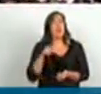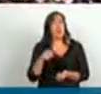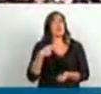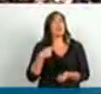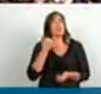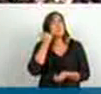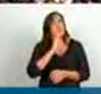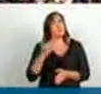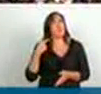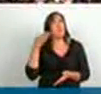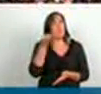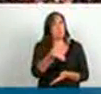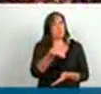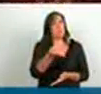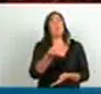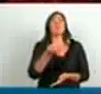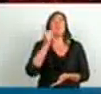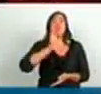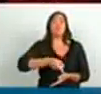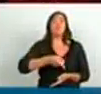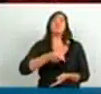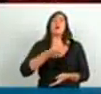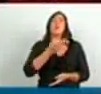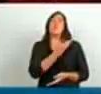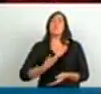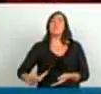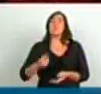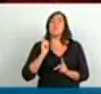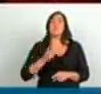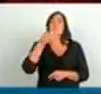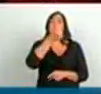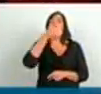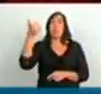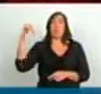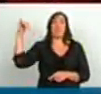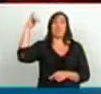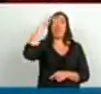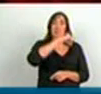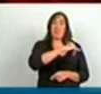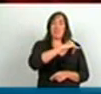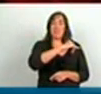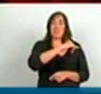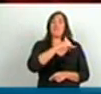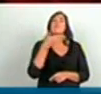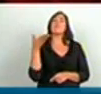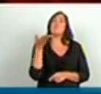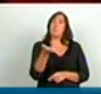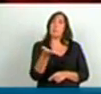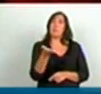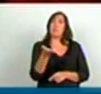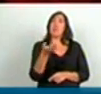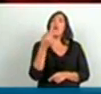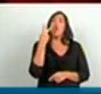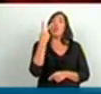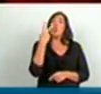instruido al señor Presidente de Aerolíneas Argentinas para que disponga que en lugar de dos